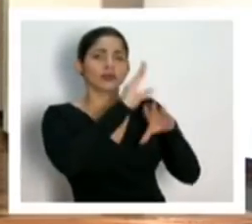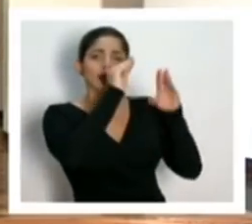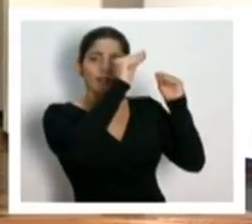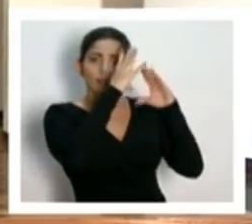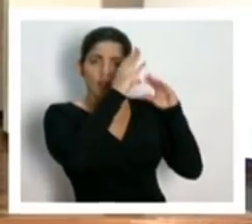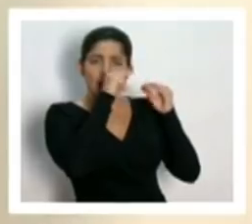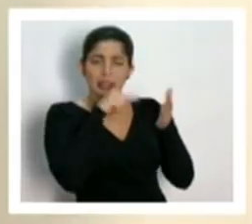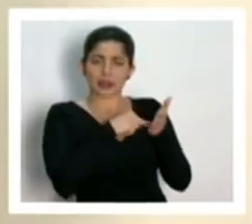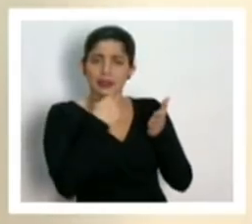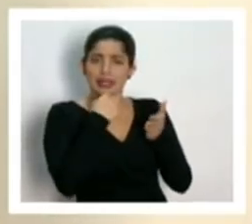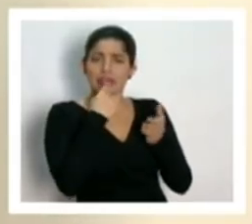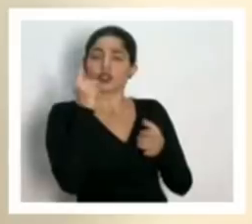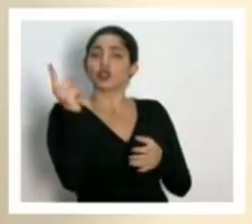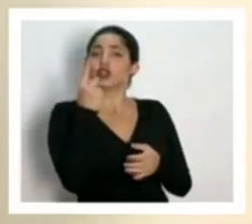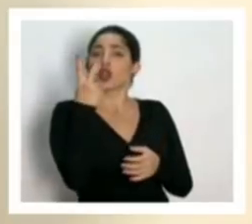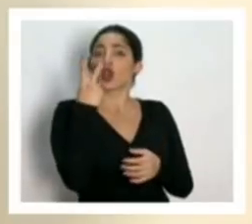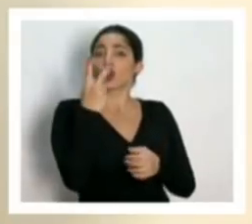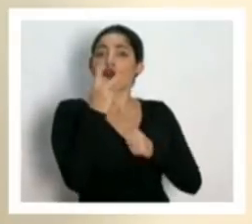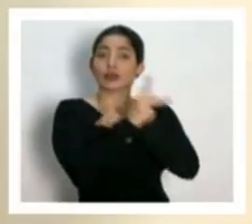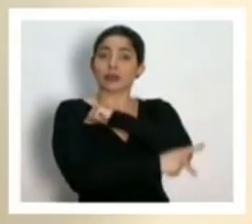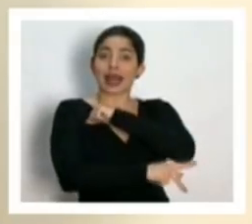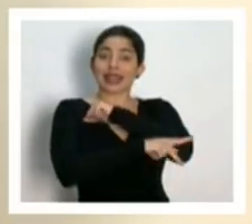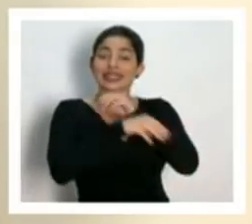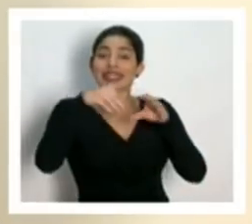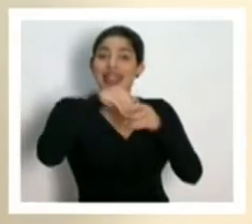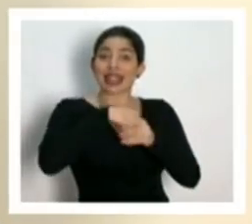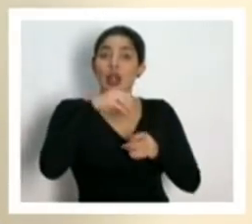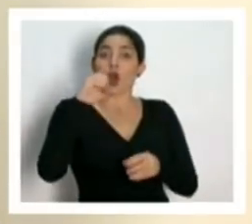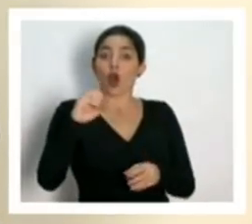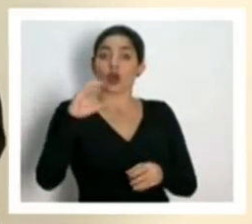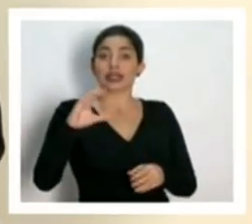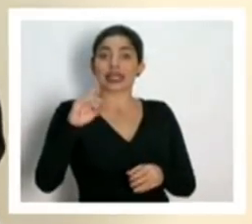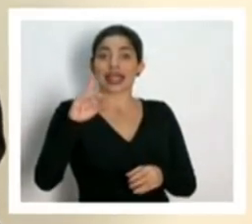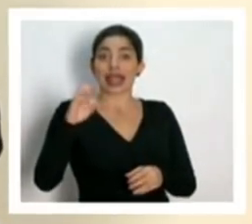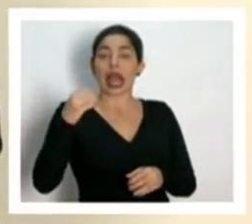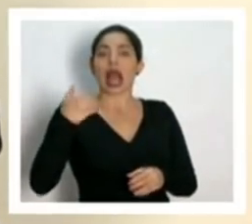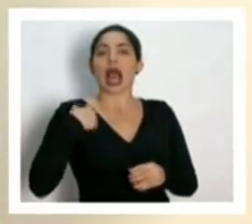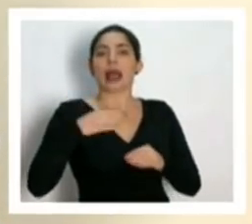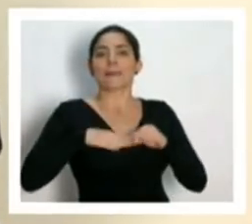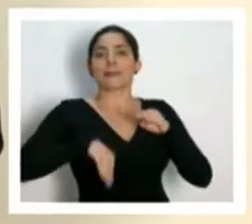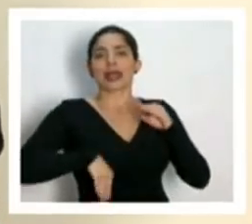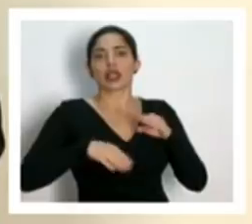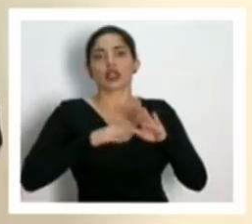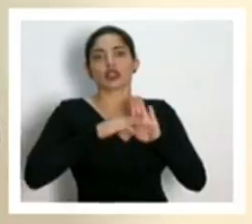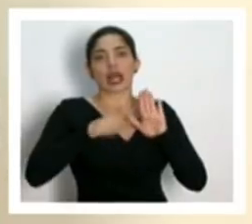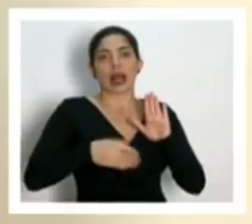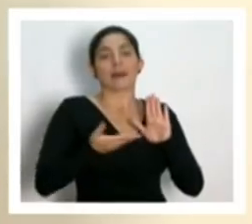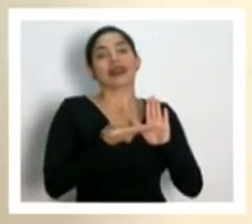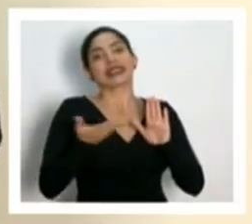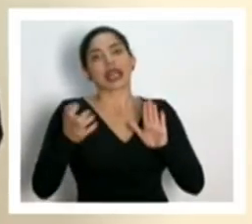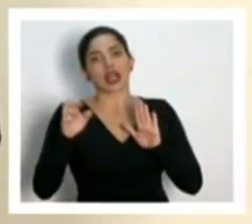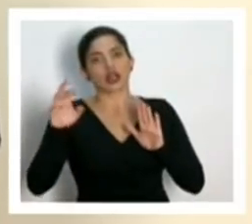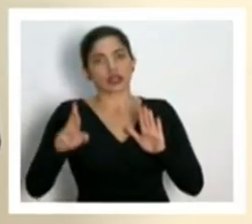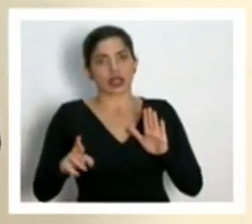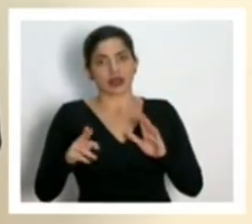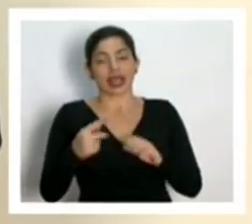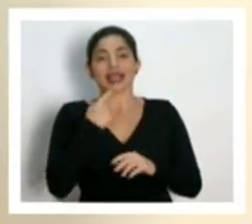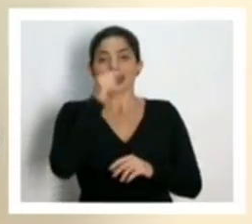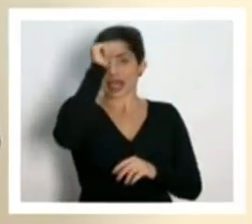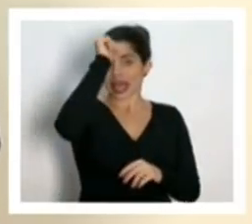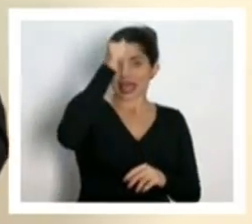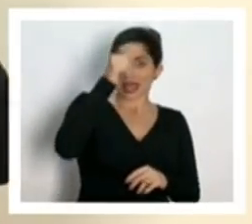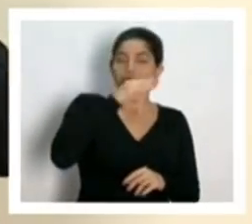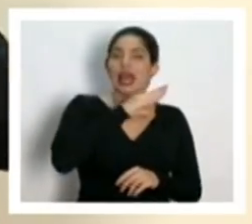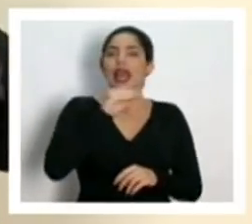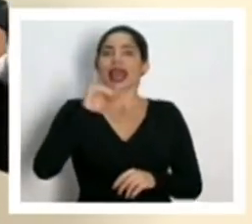Solo dos países de la OCDE tienen menos camas de hospital disponibles que Costa Rica y menciona India e